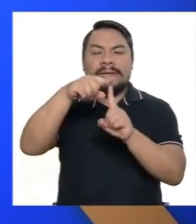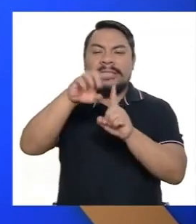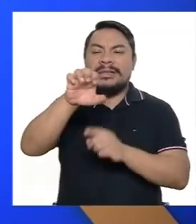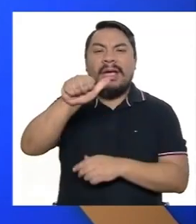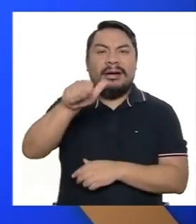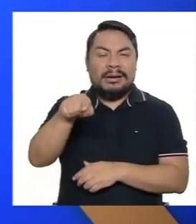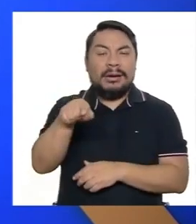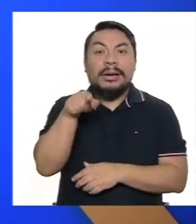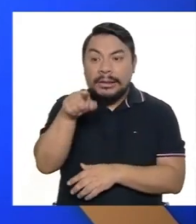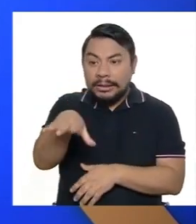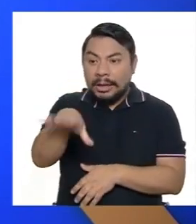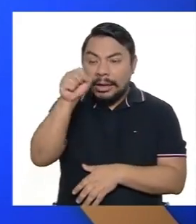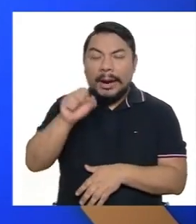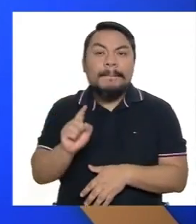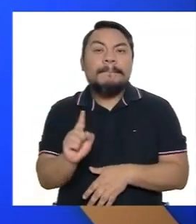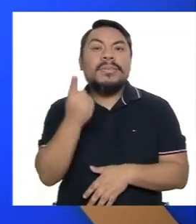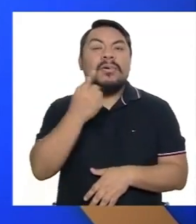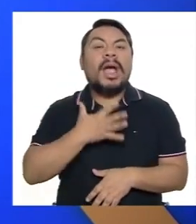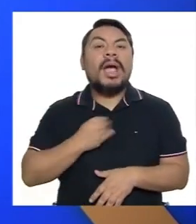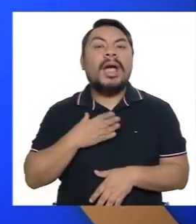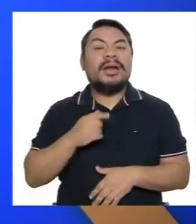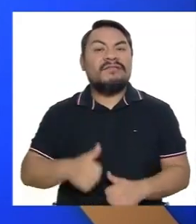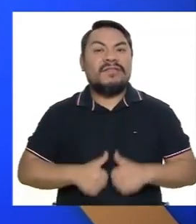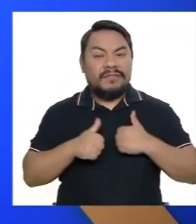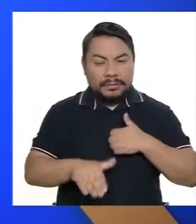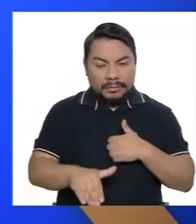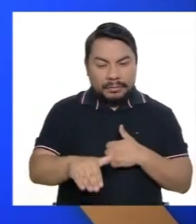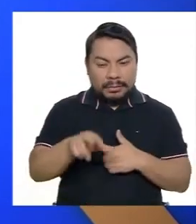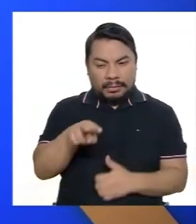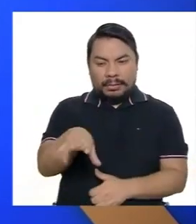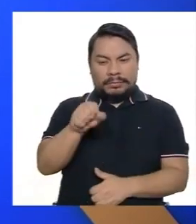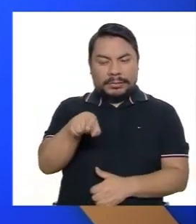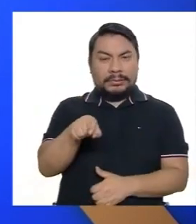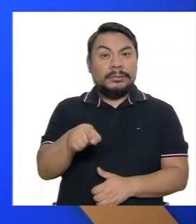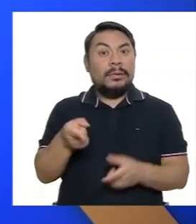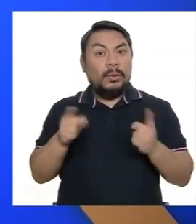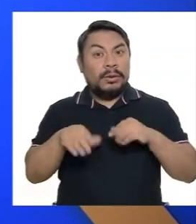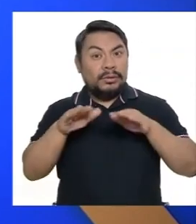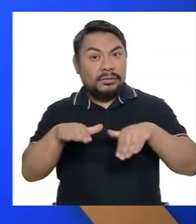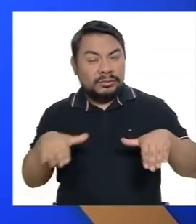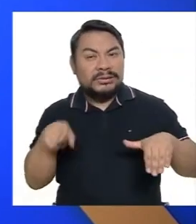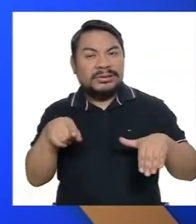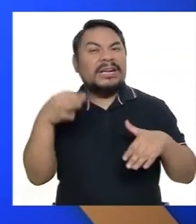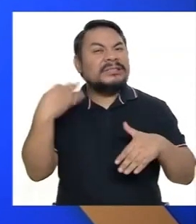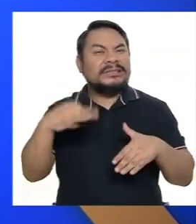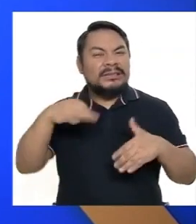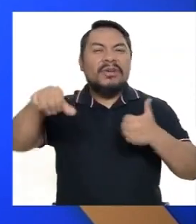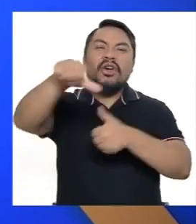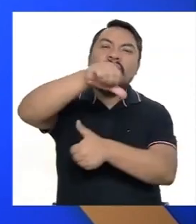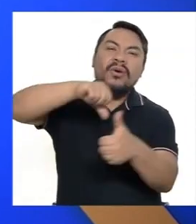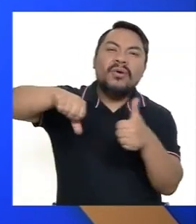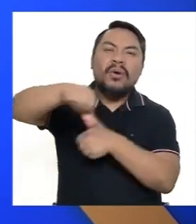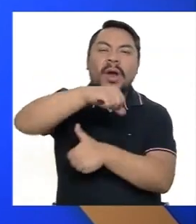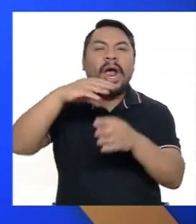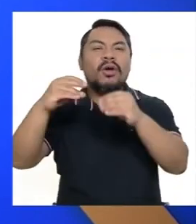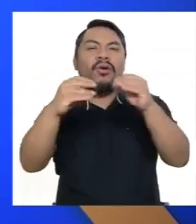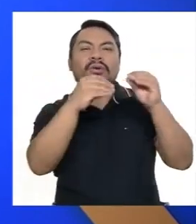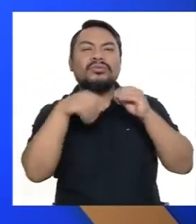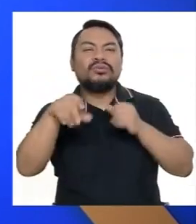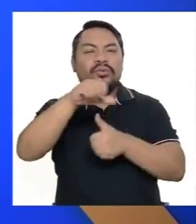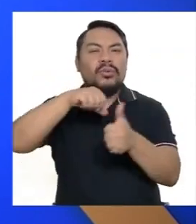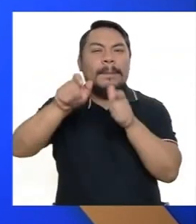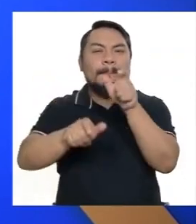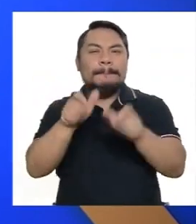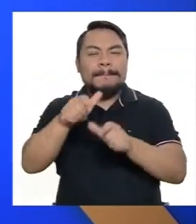suele detectarse en los primeros años de vida, cuando los niños normalmente suelen sociabilizar con su